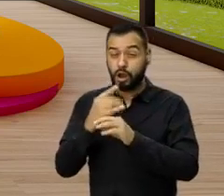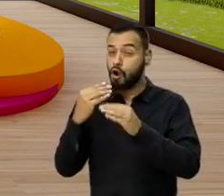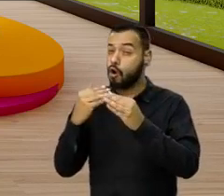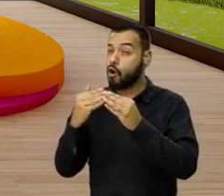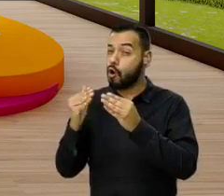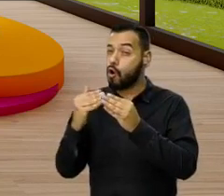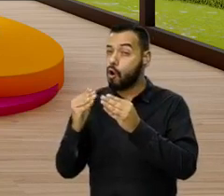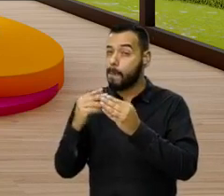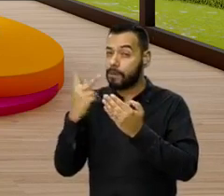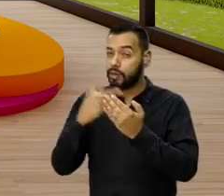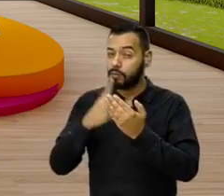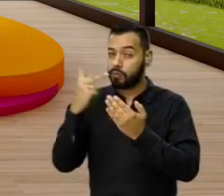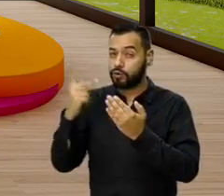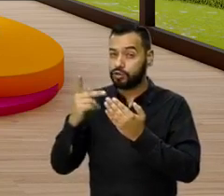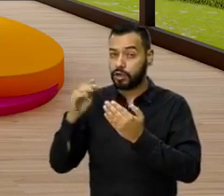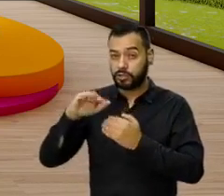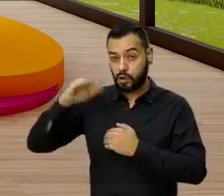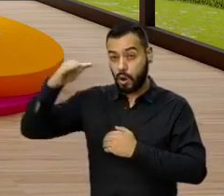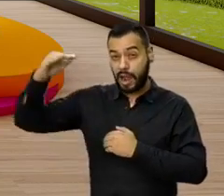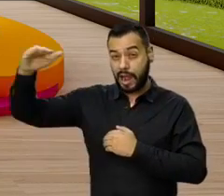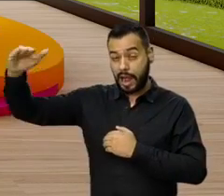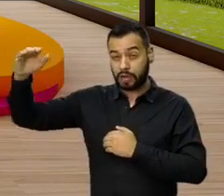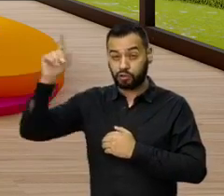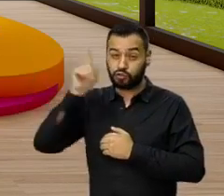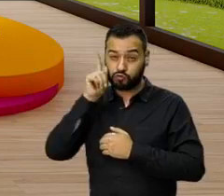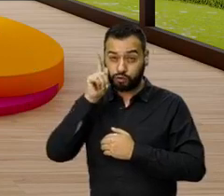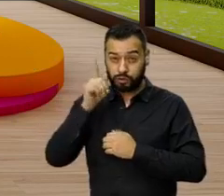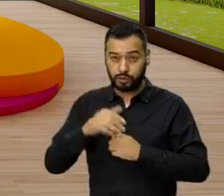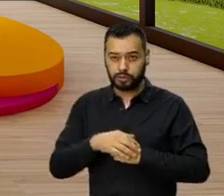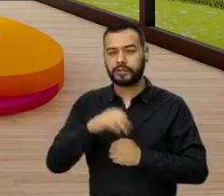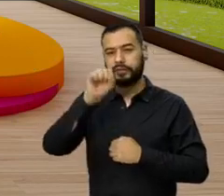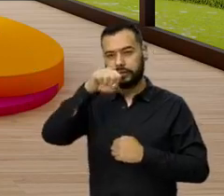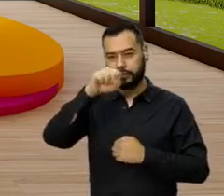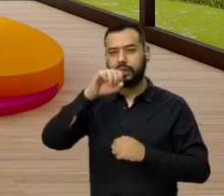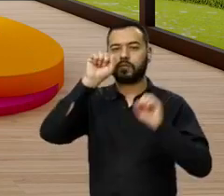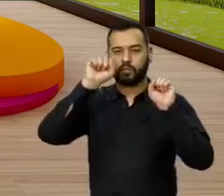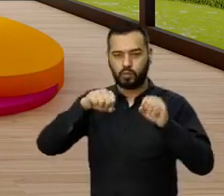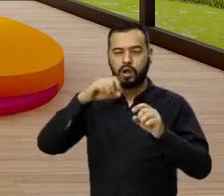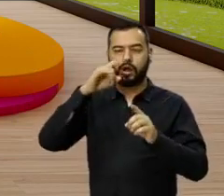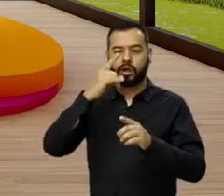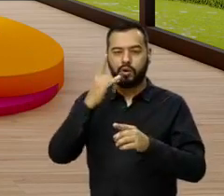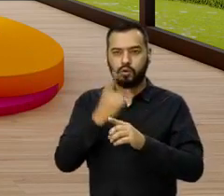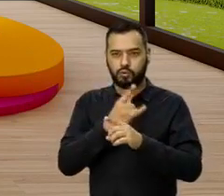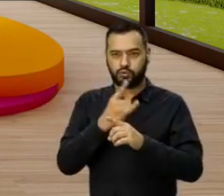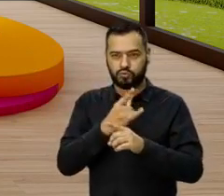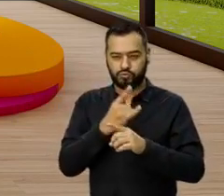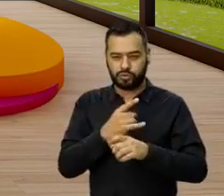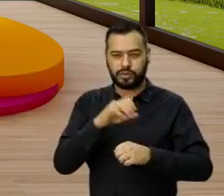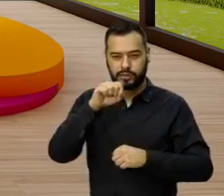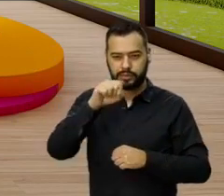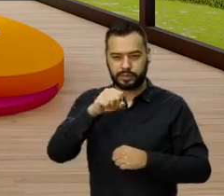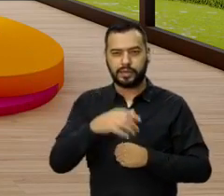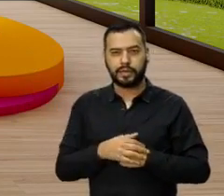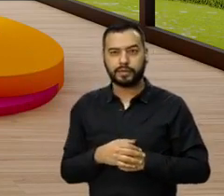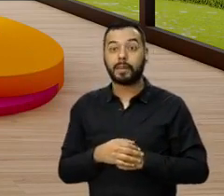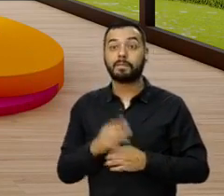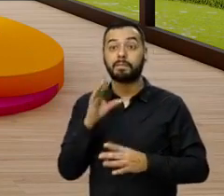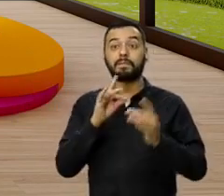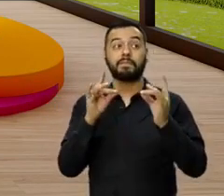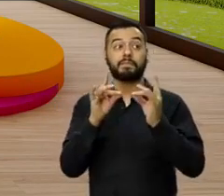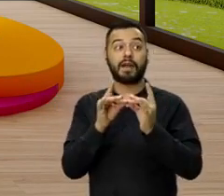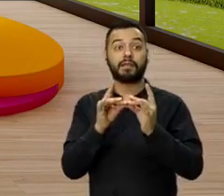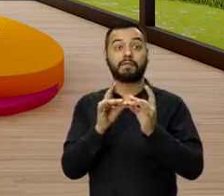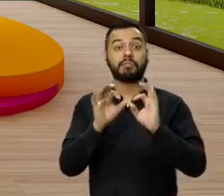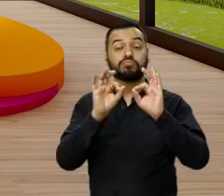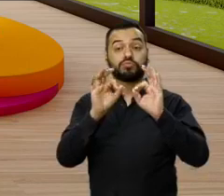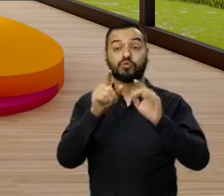compra en el proyecto Altos de Fontibón. Sí, sí se puede utilizar para Altos de Fontibón, sí señora. Perfecto, eso